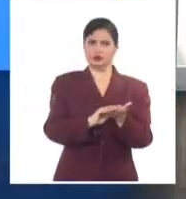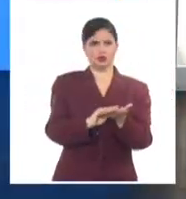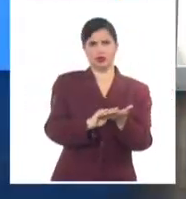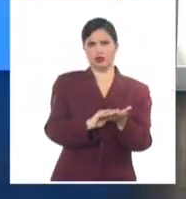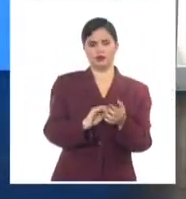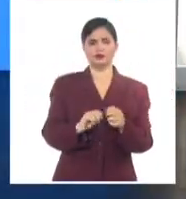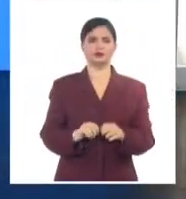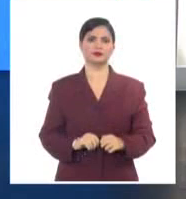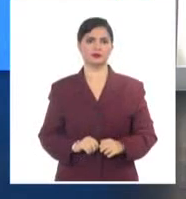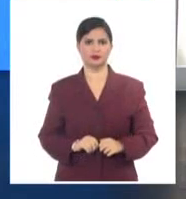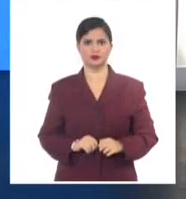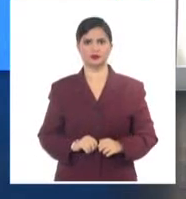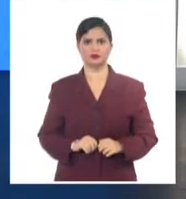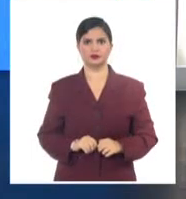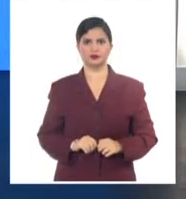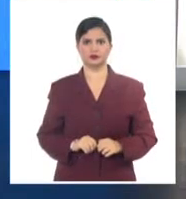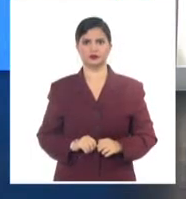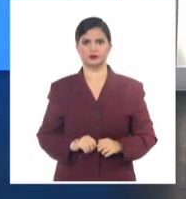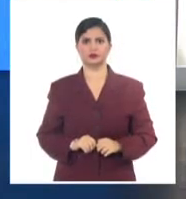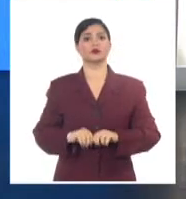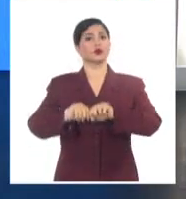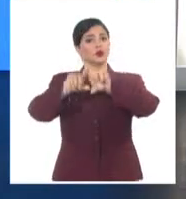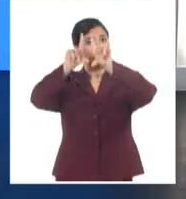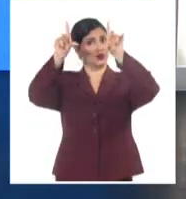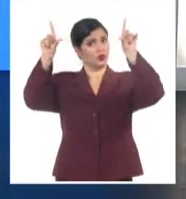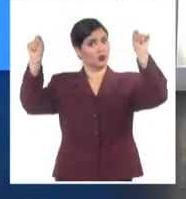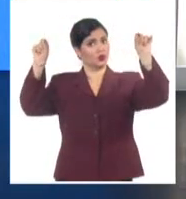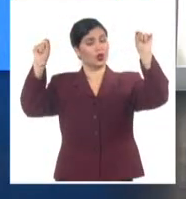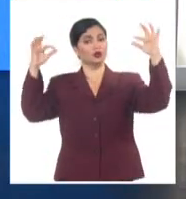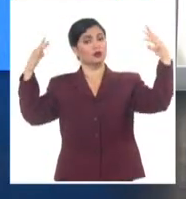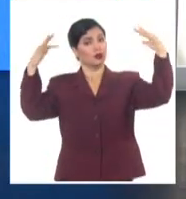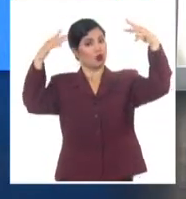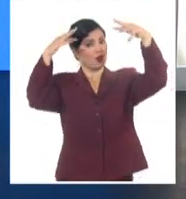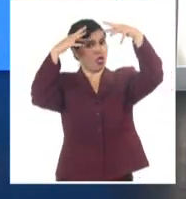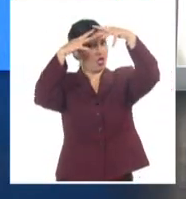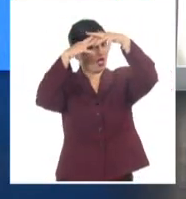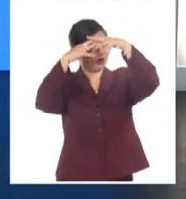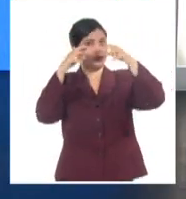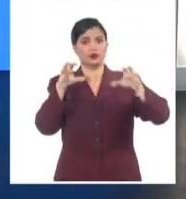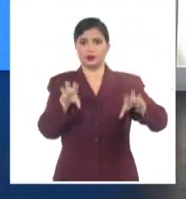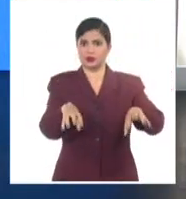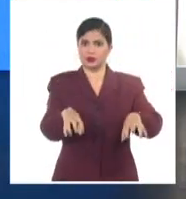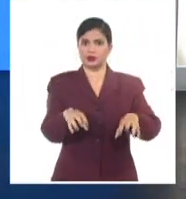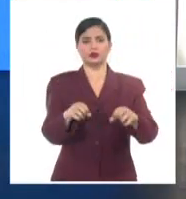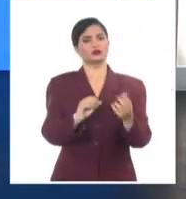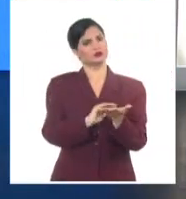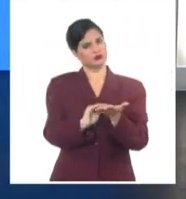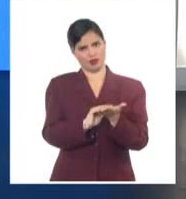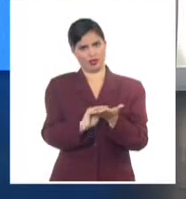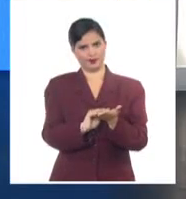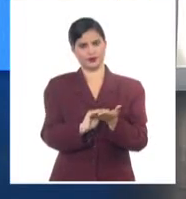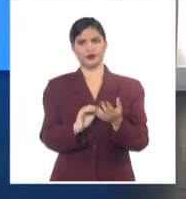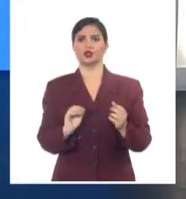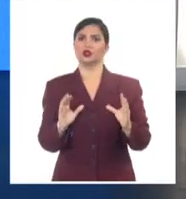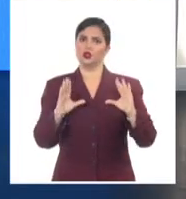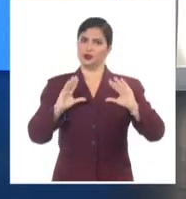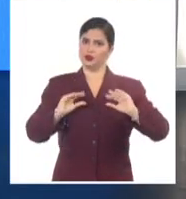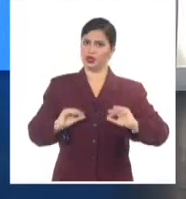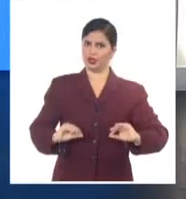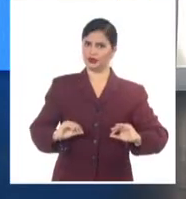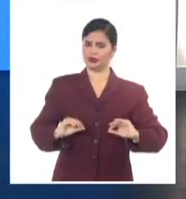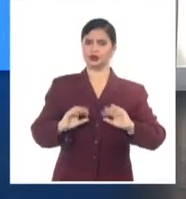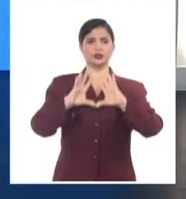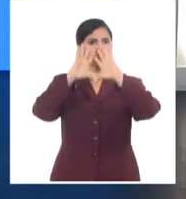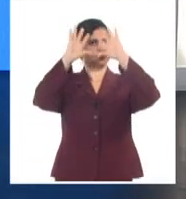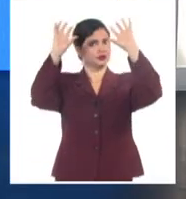lo indica, nublados parciales, escasas lluvias para la tarde hoy. En el caso de horas de la noche, nuevamente, el predominio de poca nubosidad para